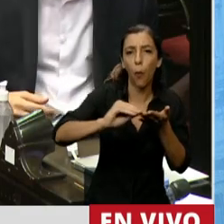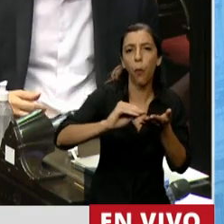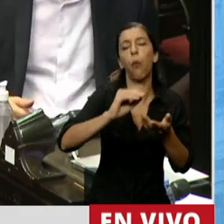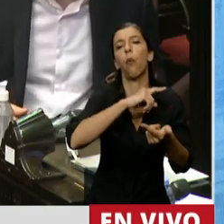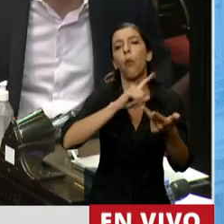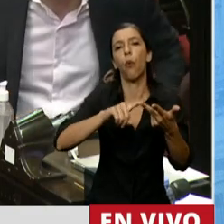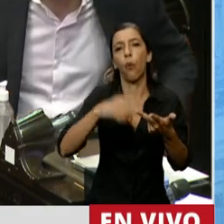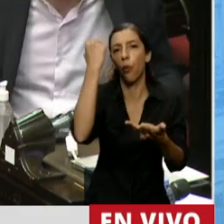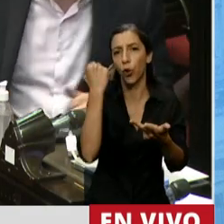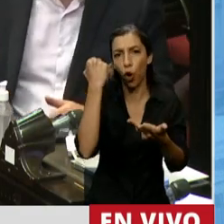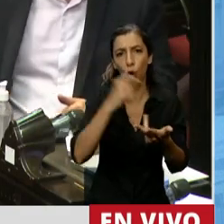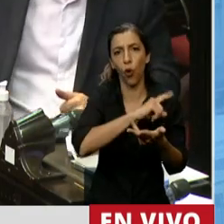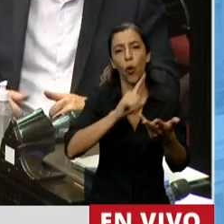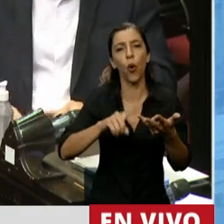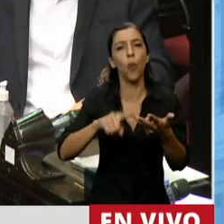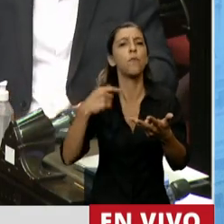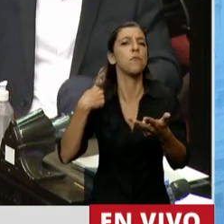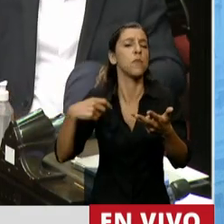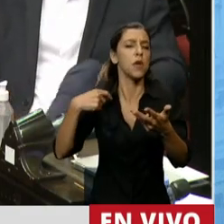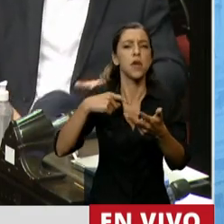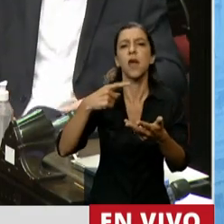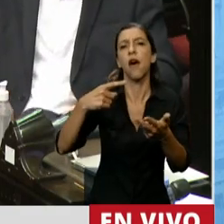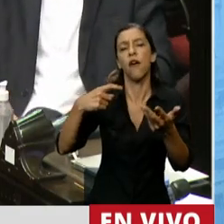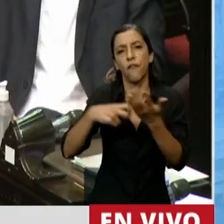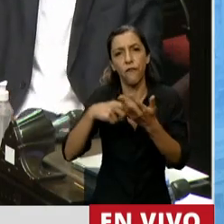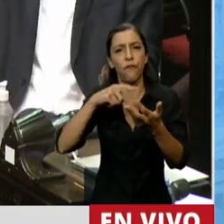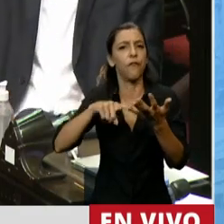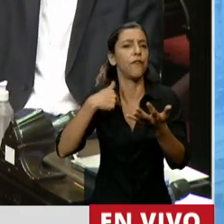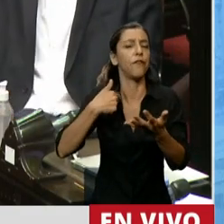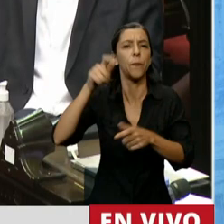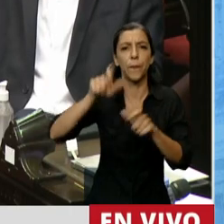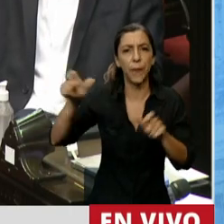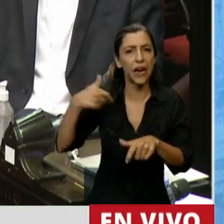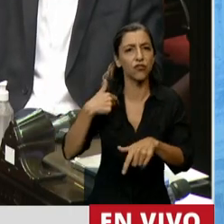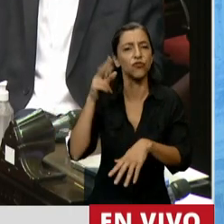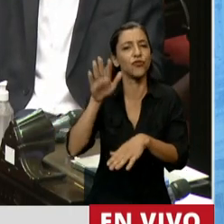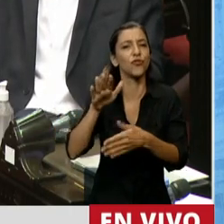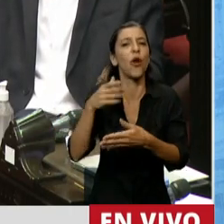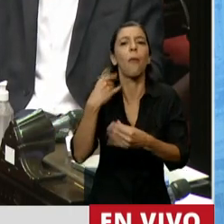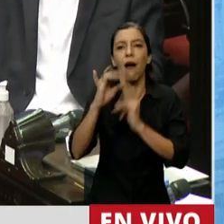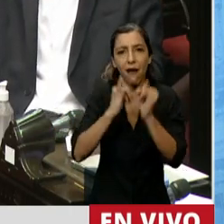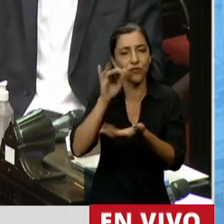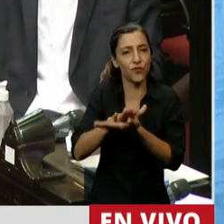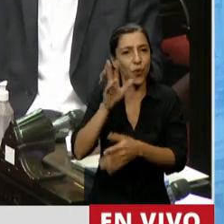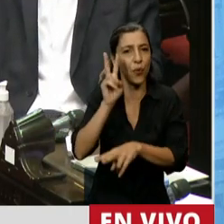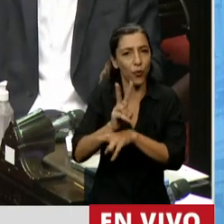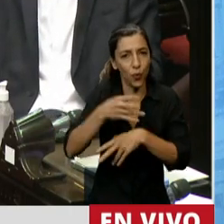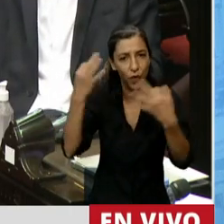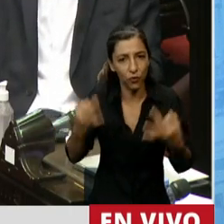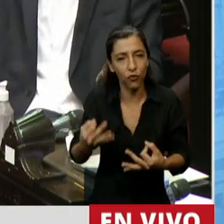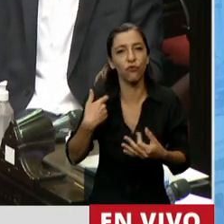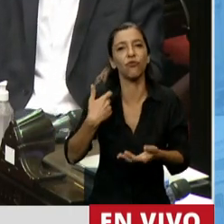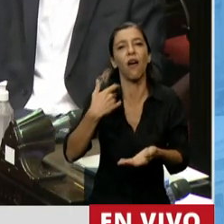economistas, actuarios, fiscales, camaristas de seguridad social, funcionarios, representantes